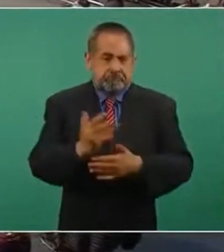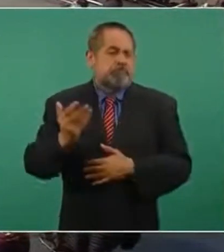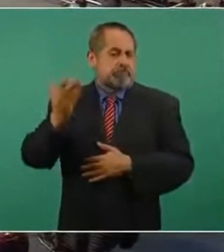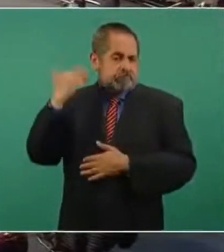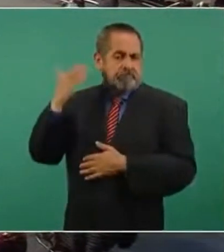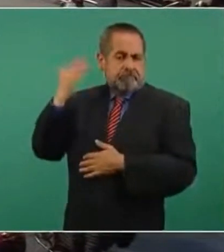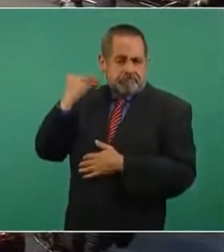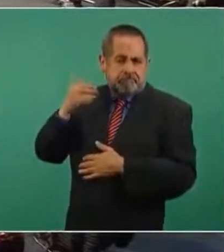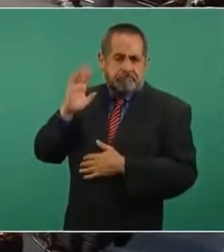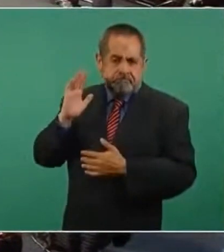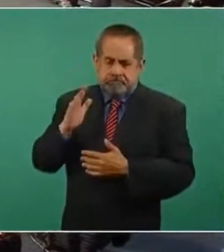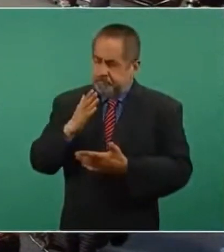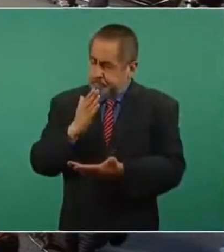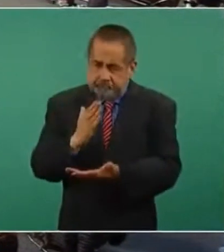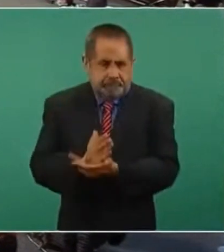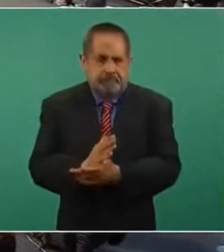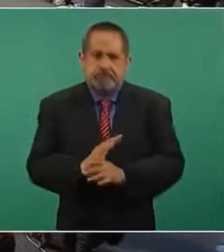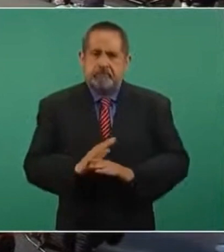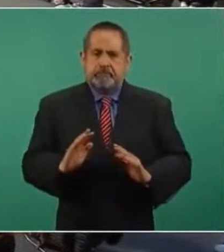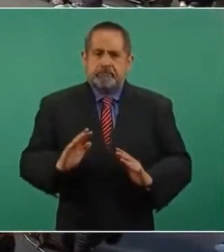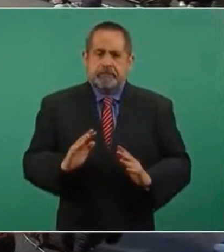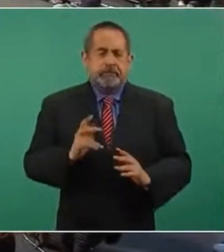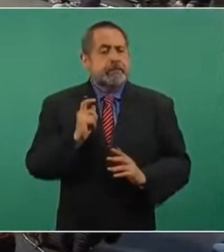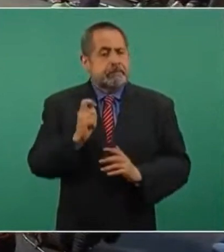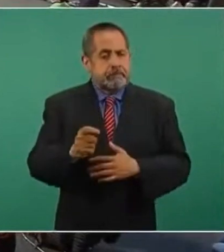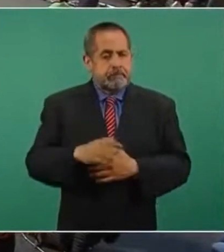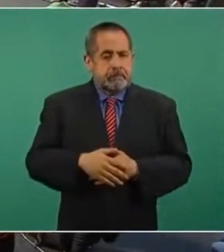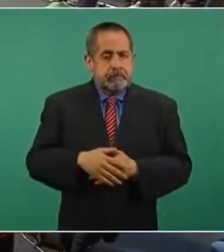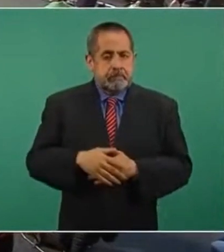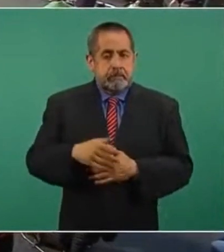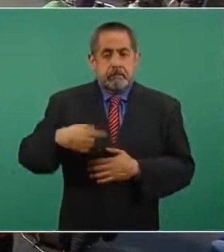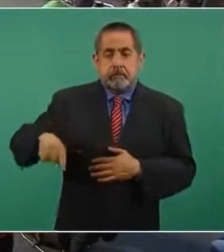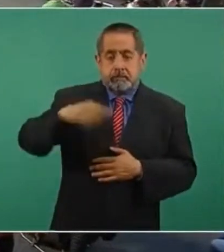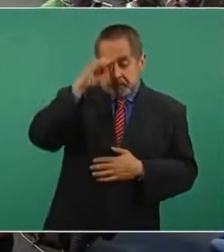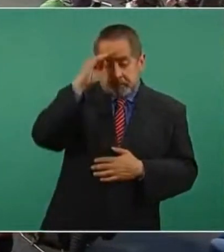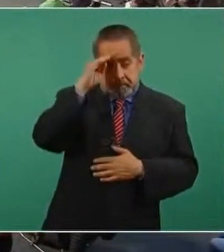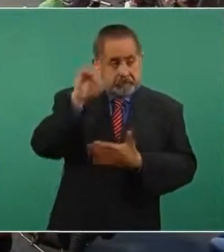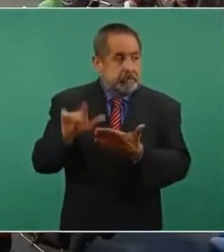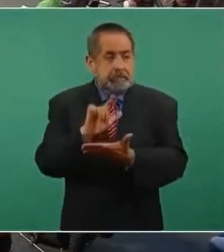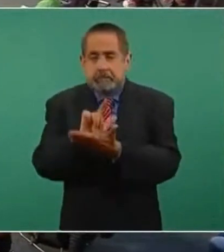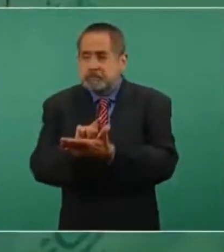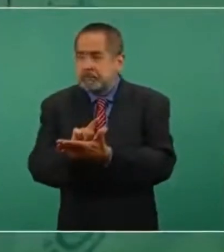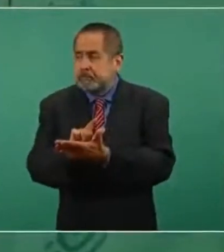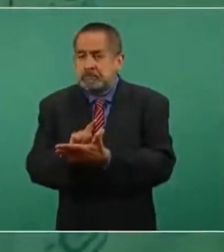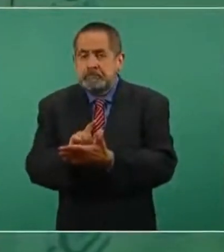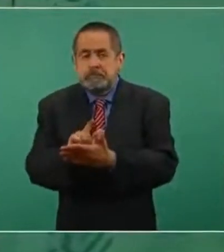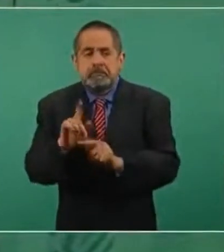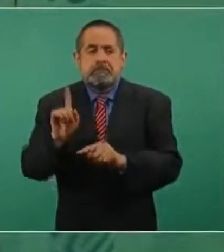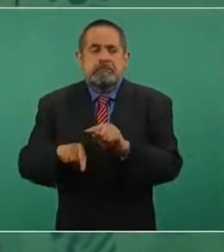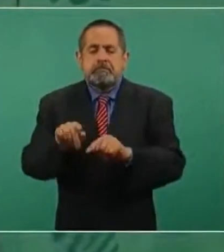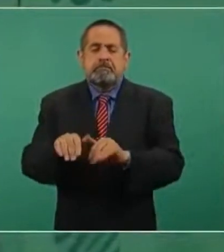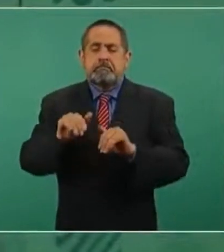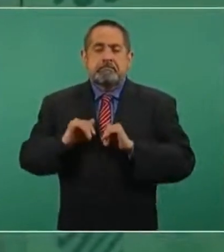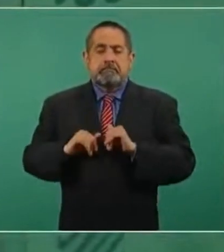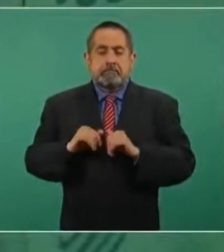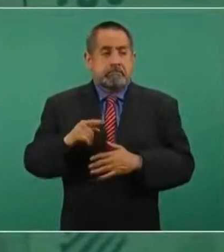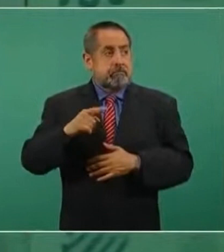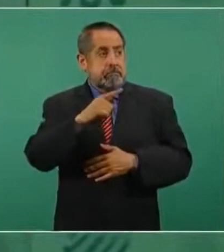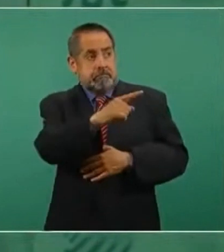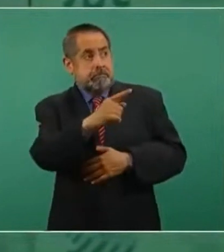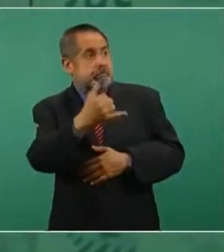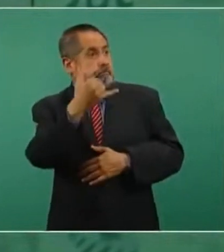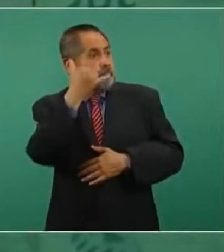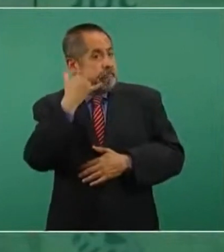piensan que se le va a dar marcha atrás porque va a llamar el presidente